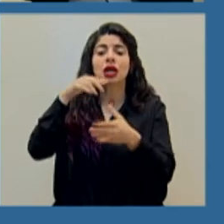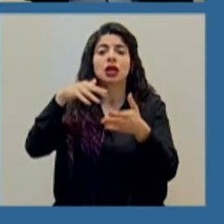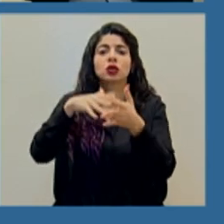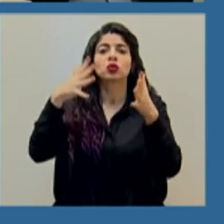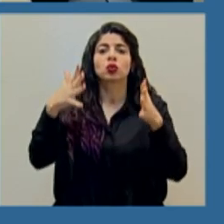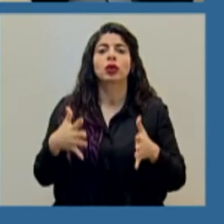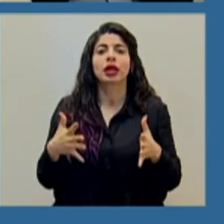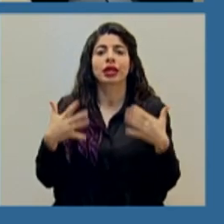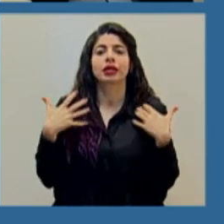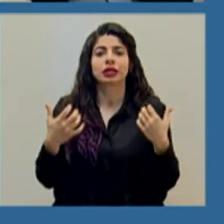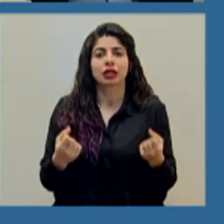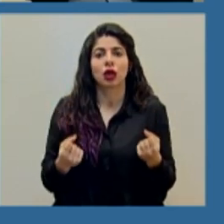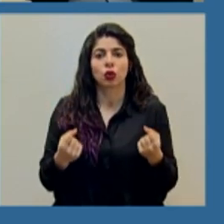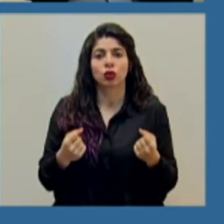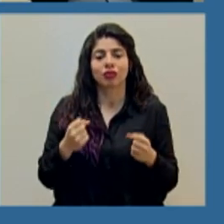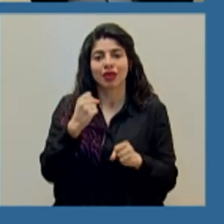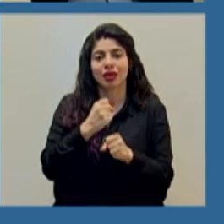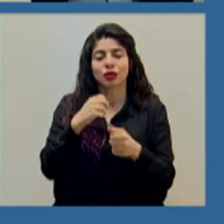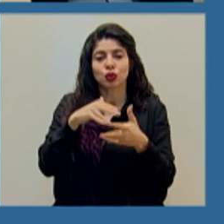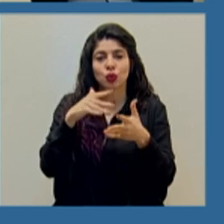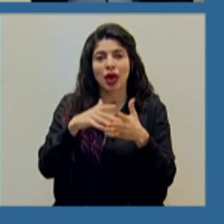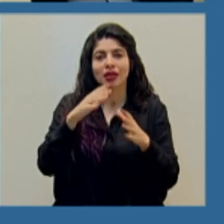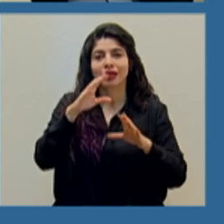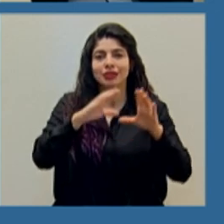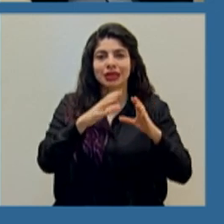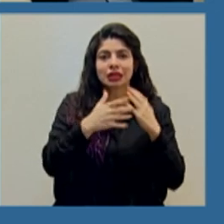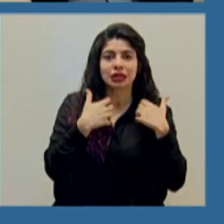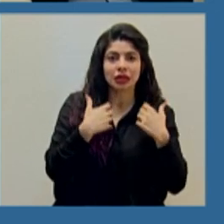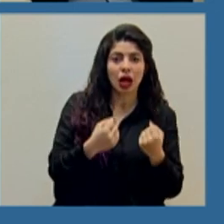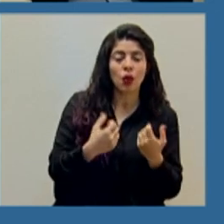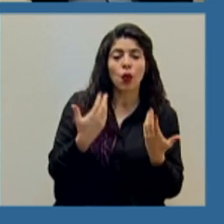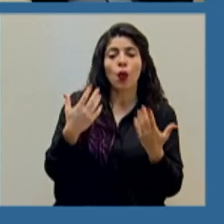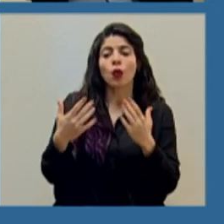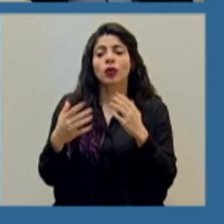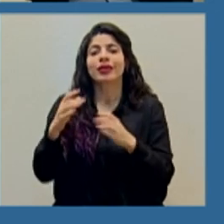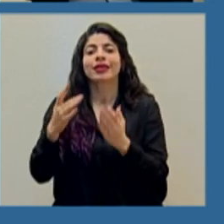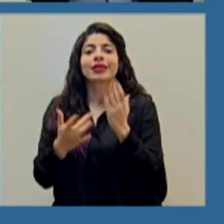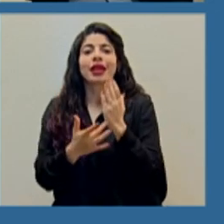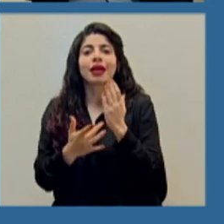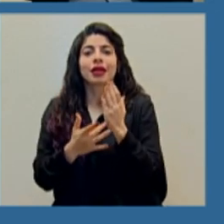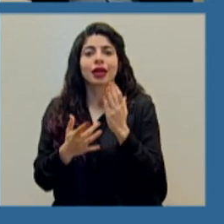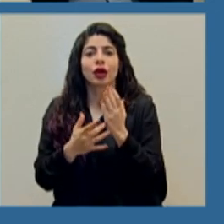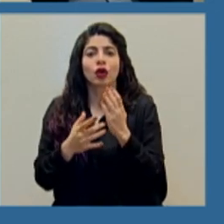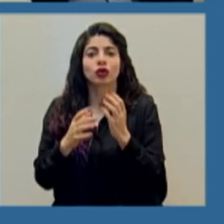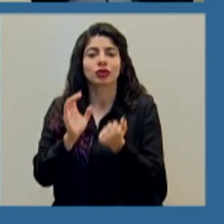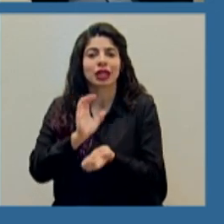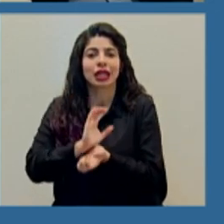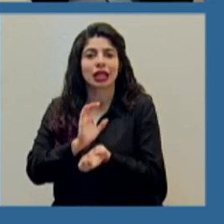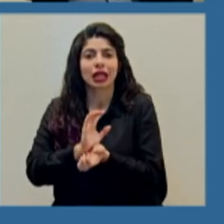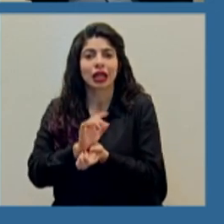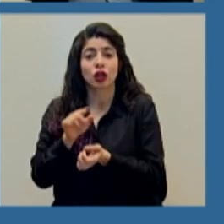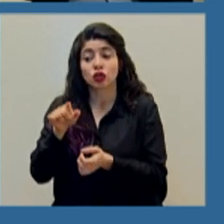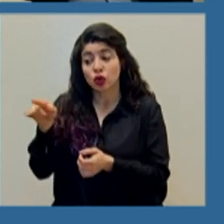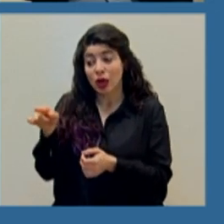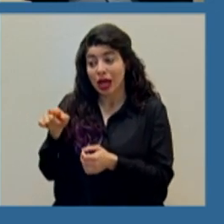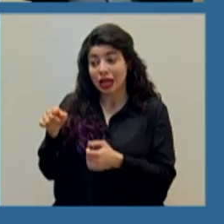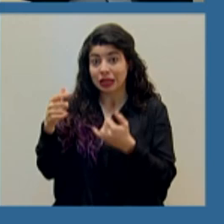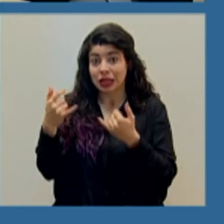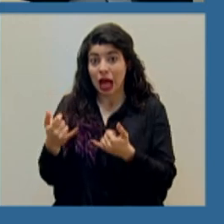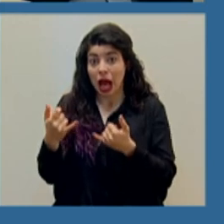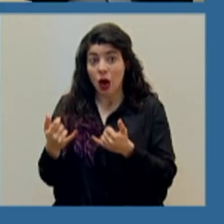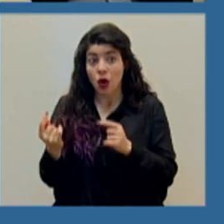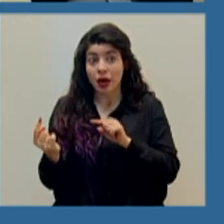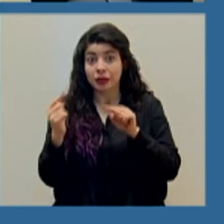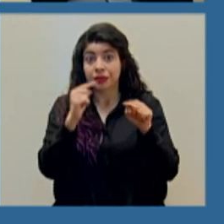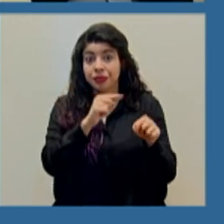de la salud, de ciencias de la salud, técnicos afines en campos clínicos que estén realizando en la caja costarricense de seguro